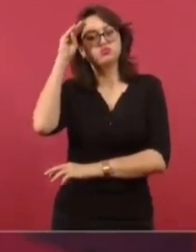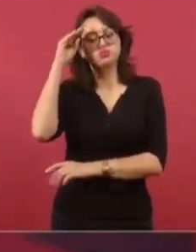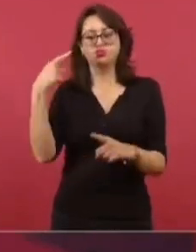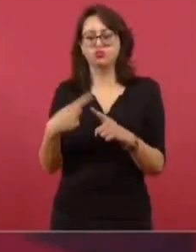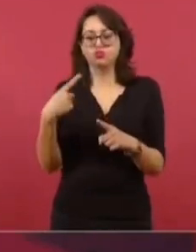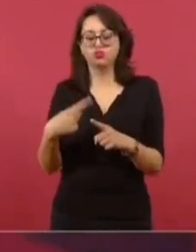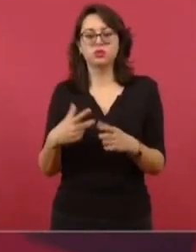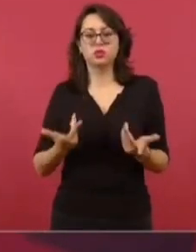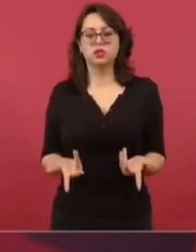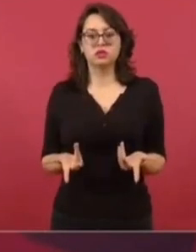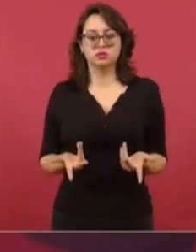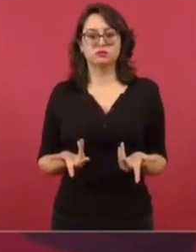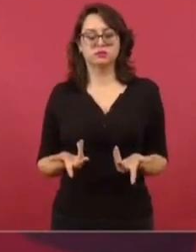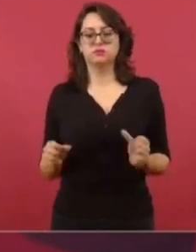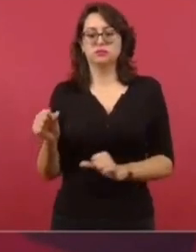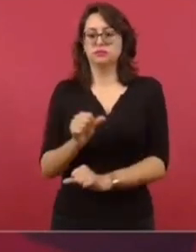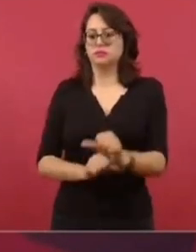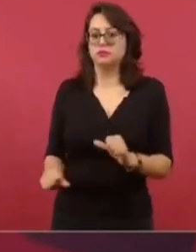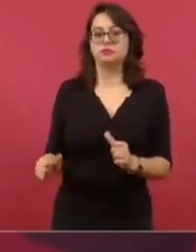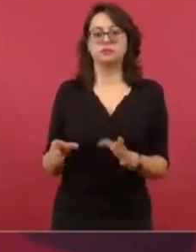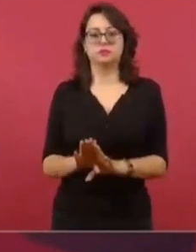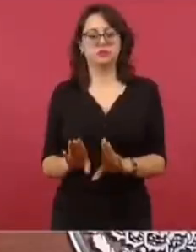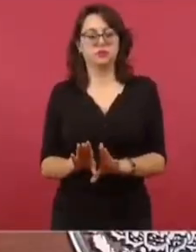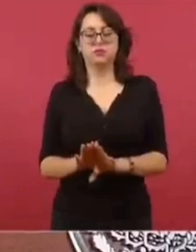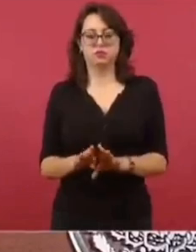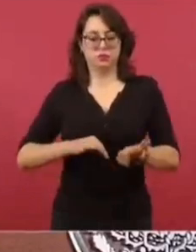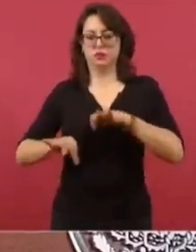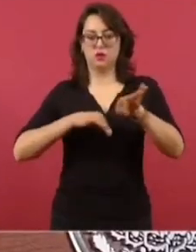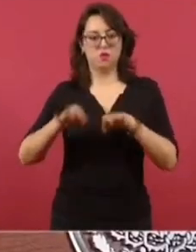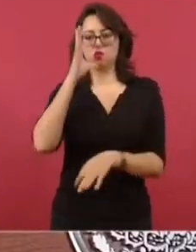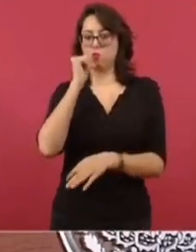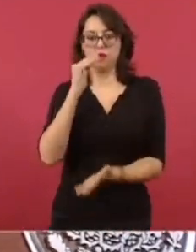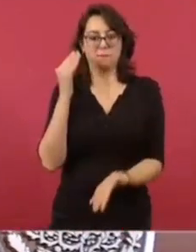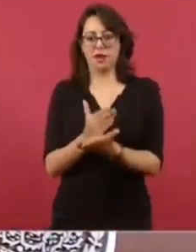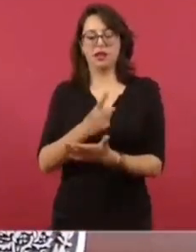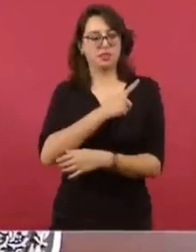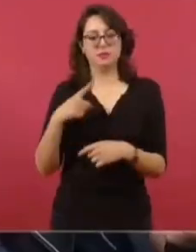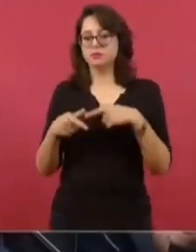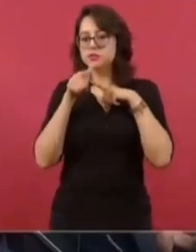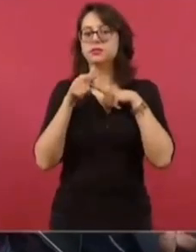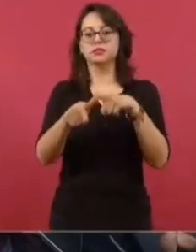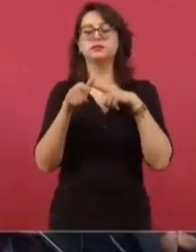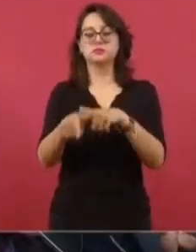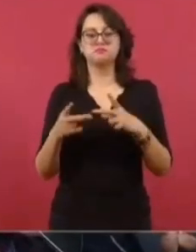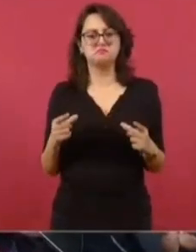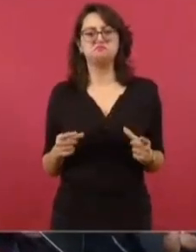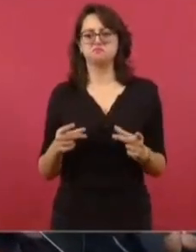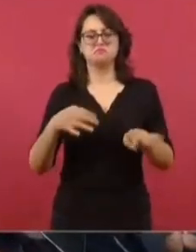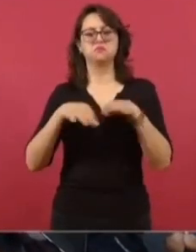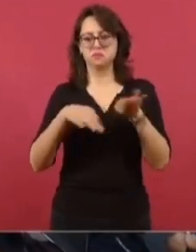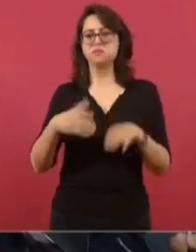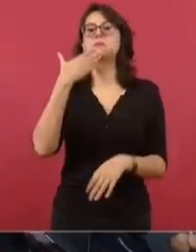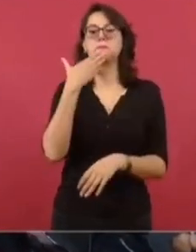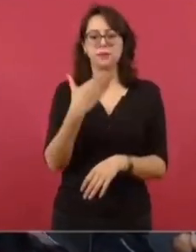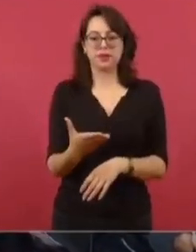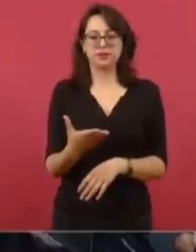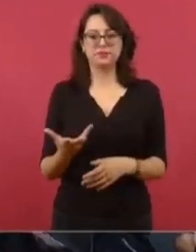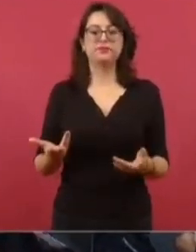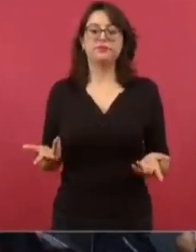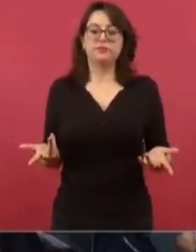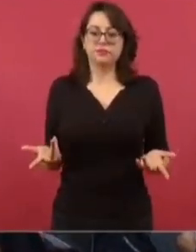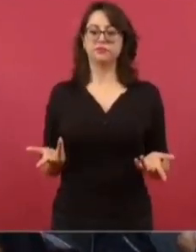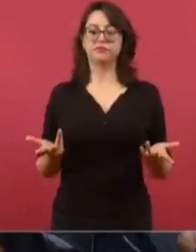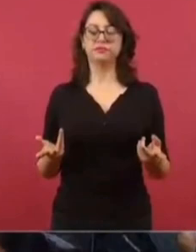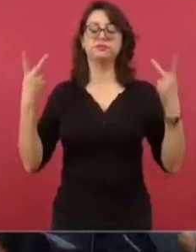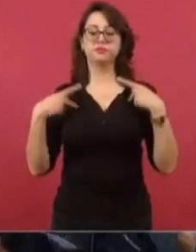los relevos. Porque tenemos que terminar. Vamos muy bien. Y hay muy buenos cuadros. Y también los que se quedan. Si el pueblo lo decide